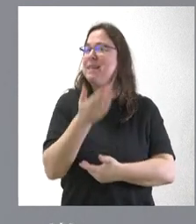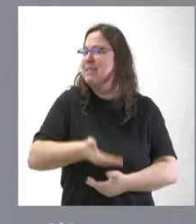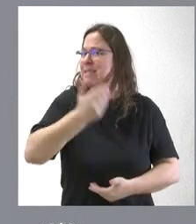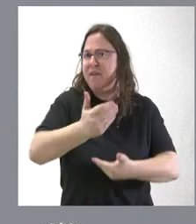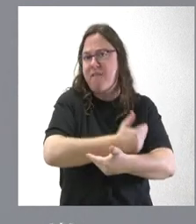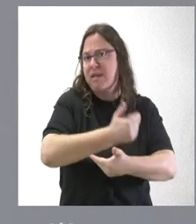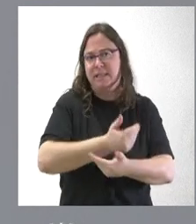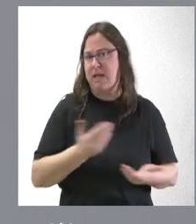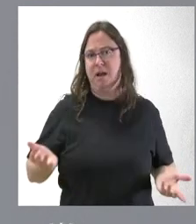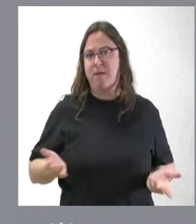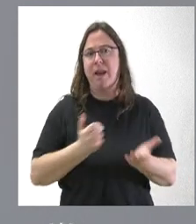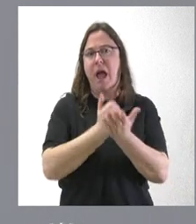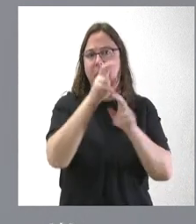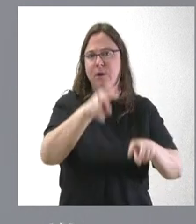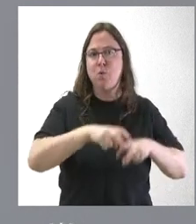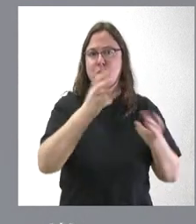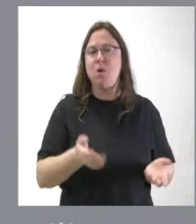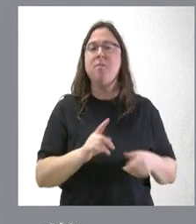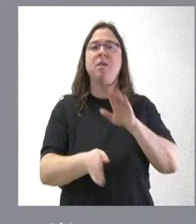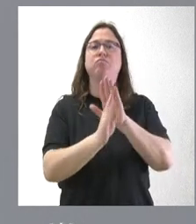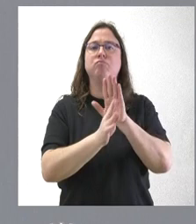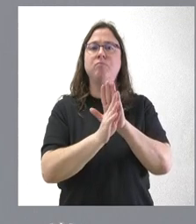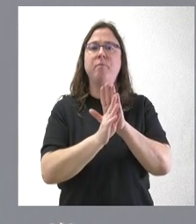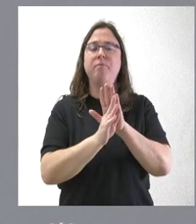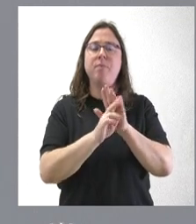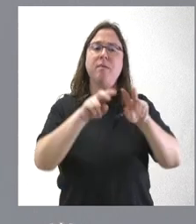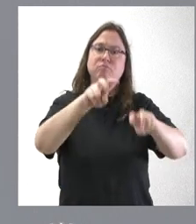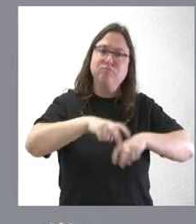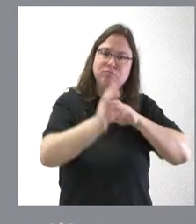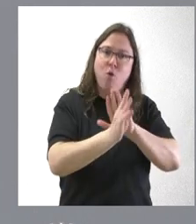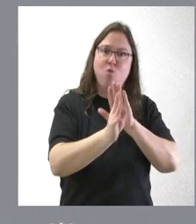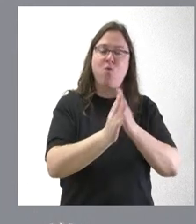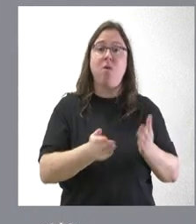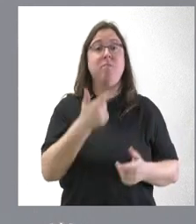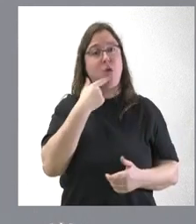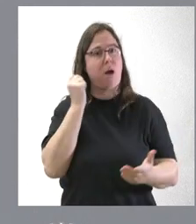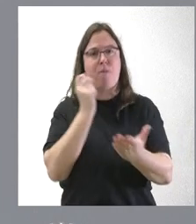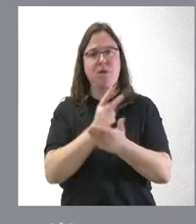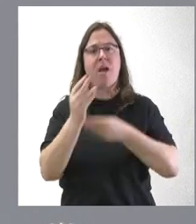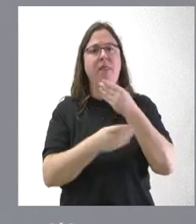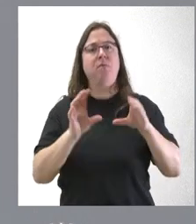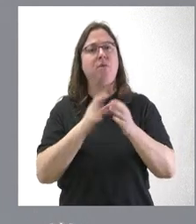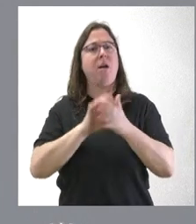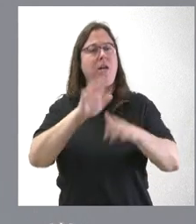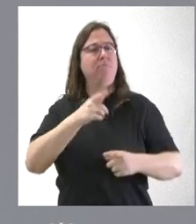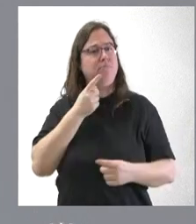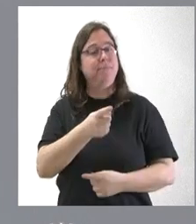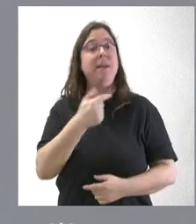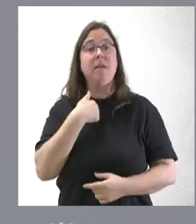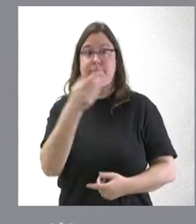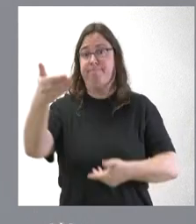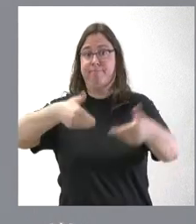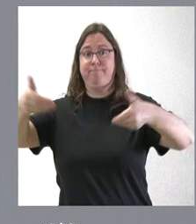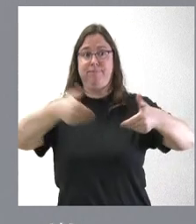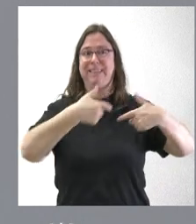para el mantenimiento de la agricultura y, por tanto, esa es la apuesta que hacemos de la Junta de Castilla y León. También es lo que nos demandan